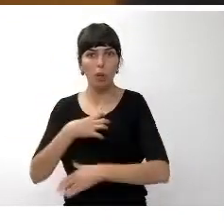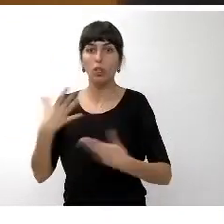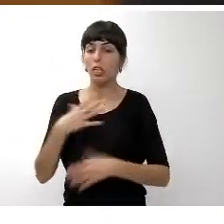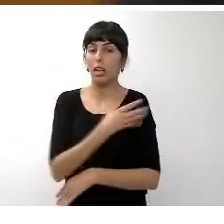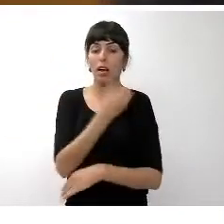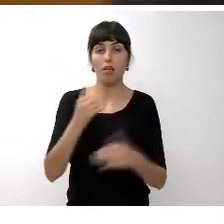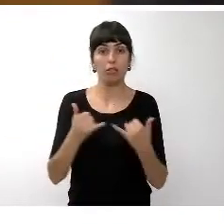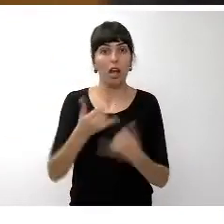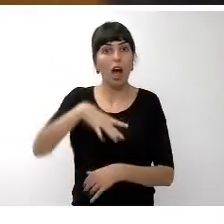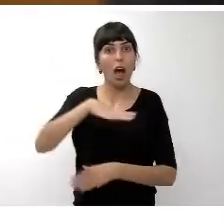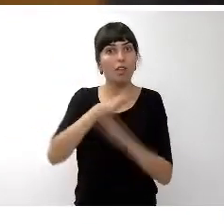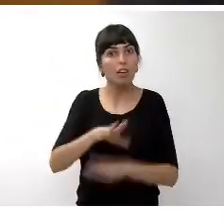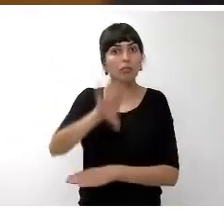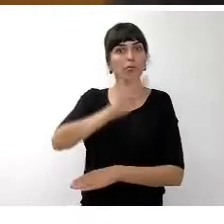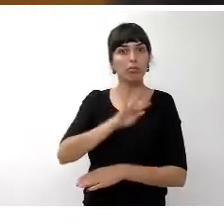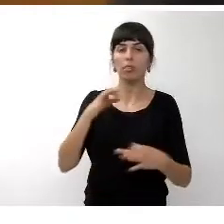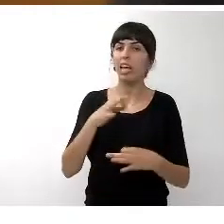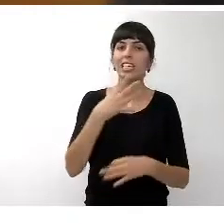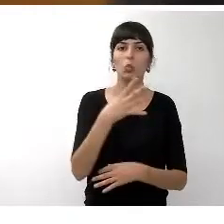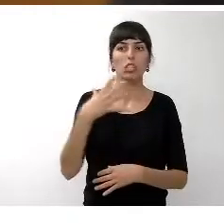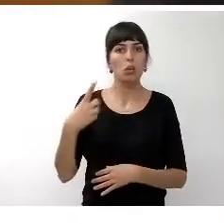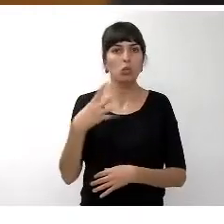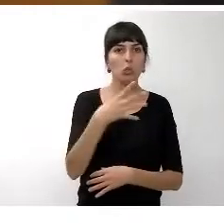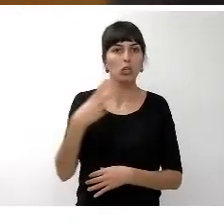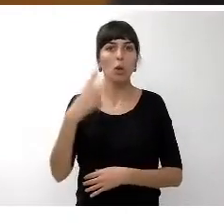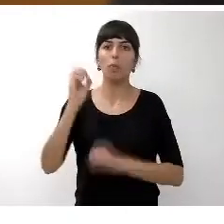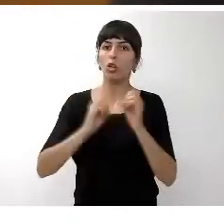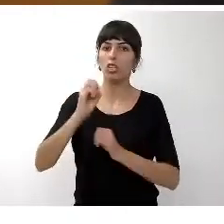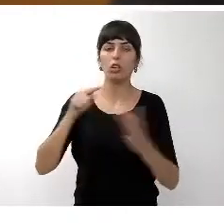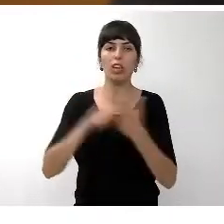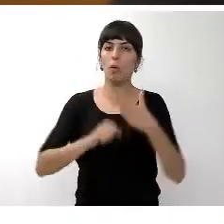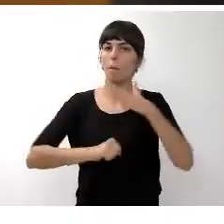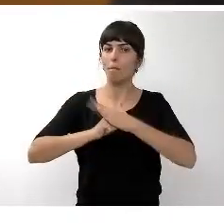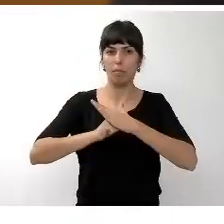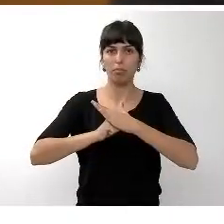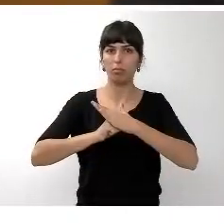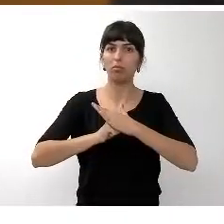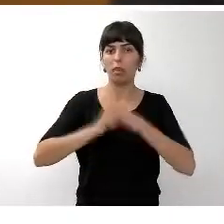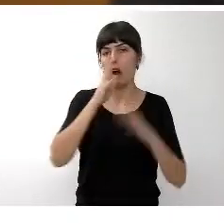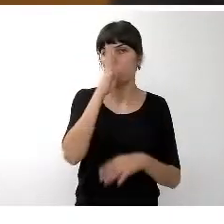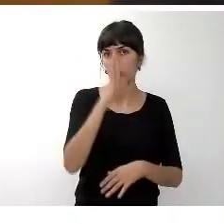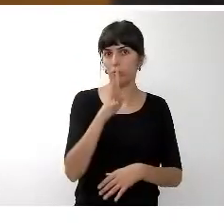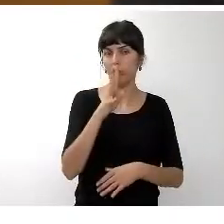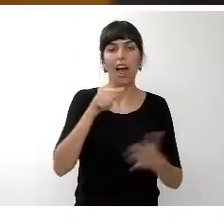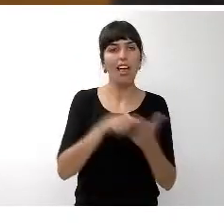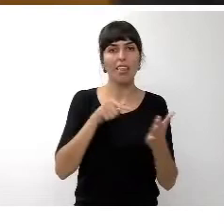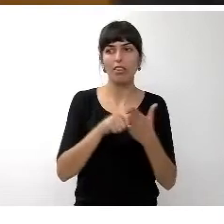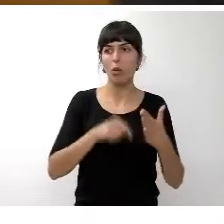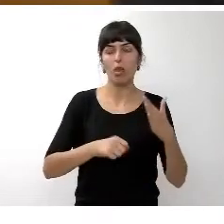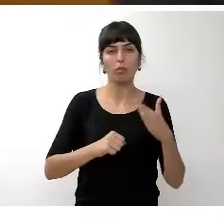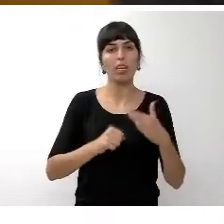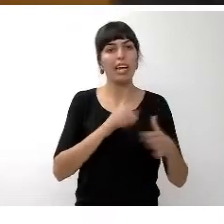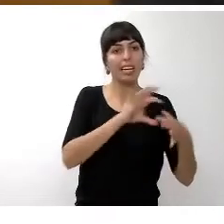por instalarnos en torno a este 51% 52% en esta legislatura de endeudamiento respecto a nuestros